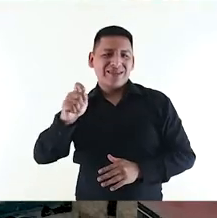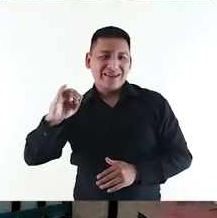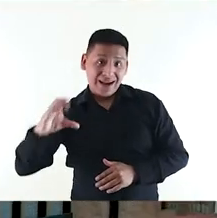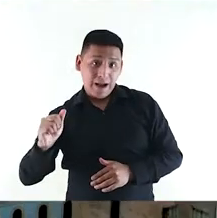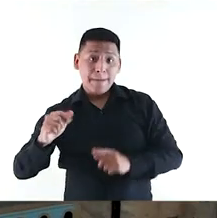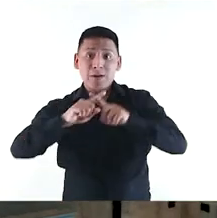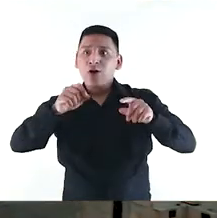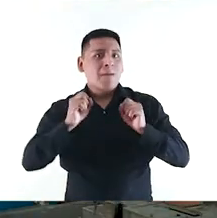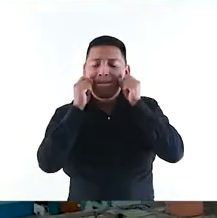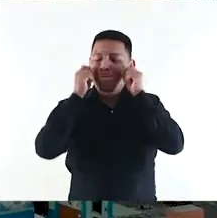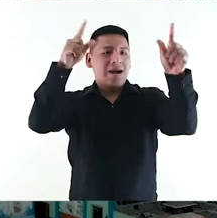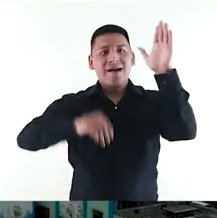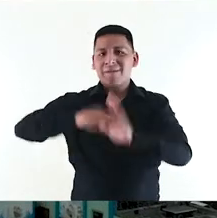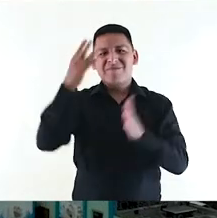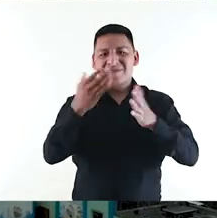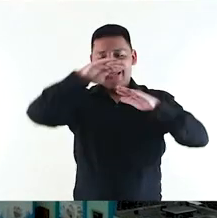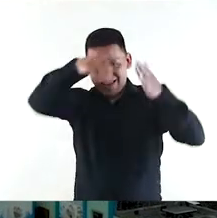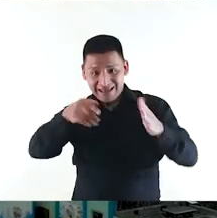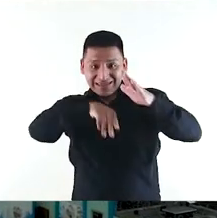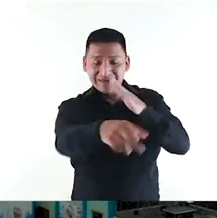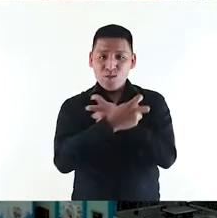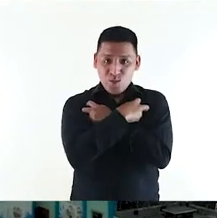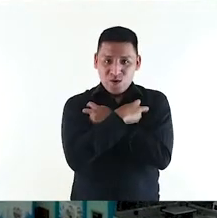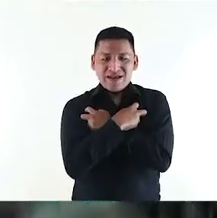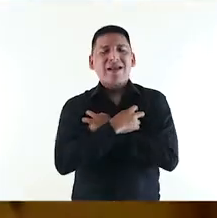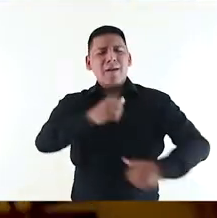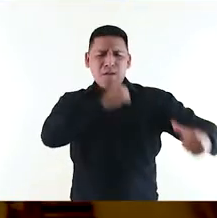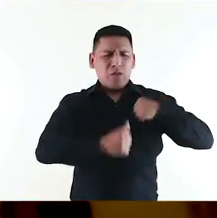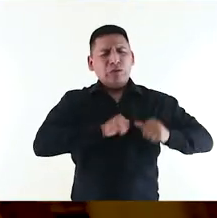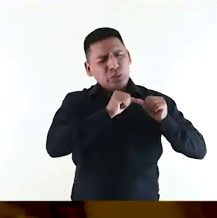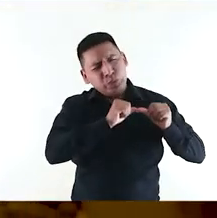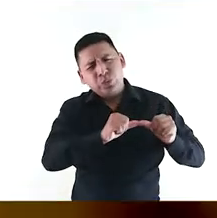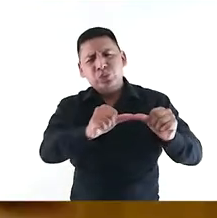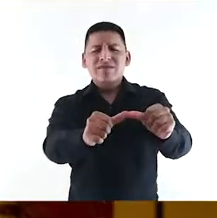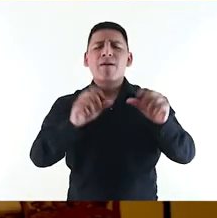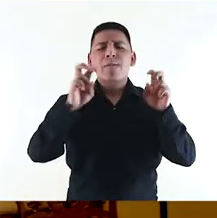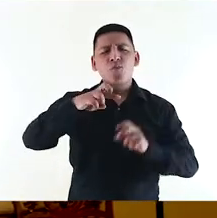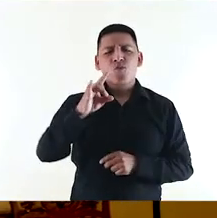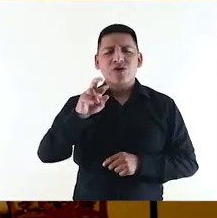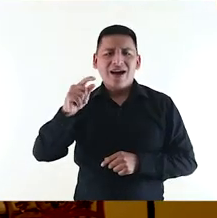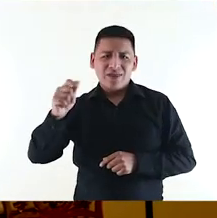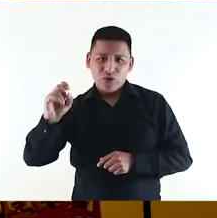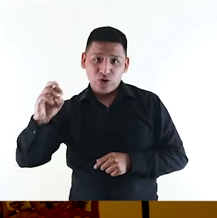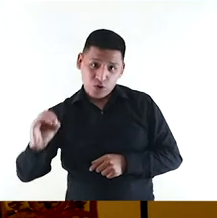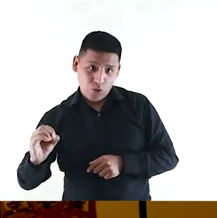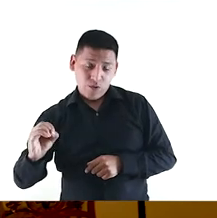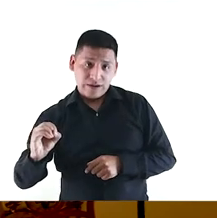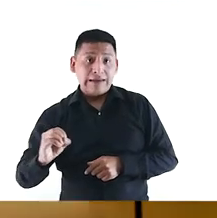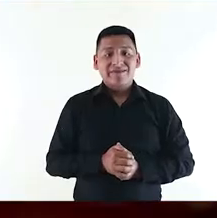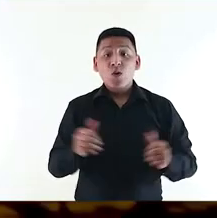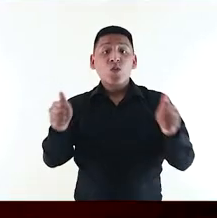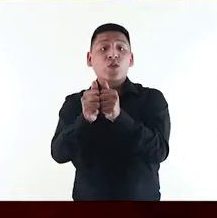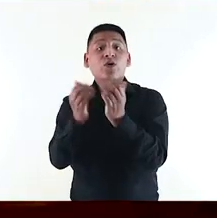fachada con una verticalidad gótica, pero quizás lo más impresionante sea su cripta dedicada al perpetuo sufragio de las almas del